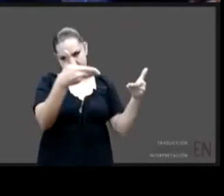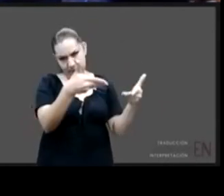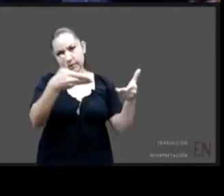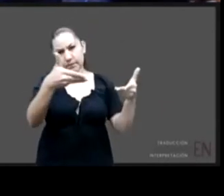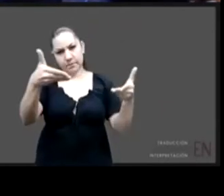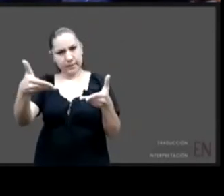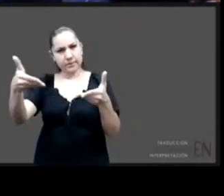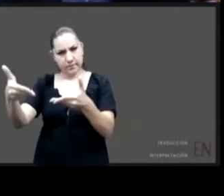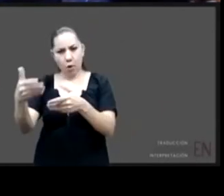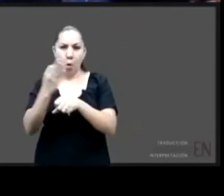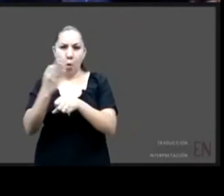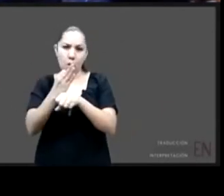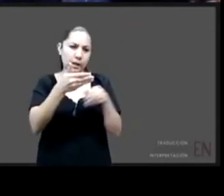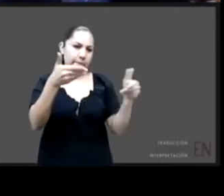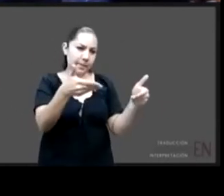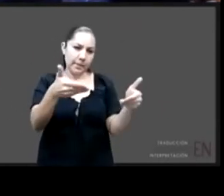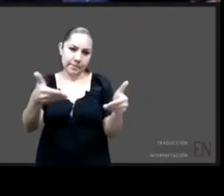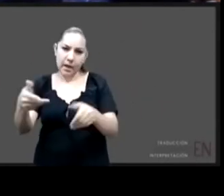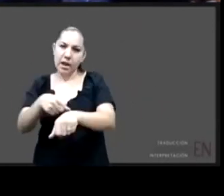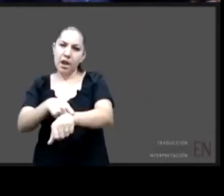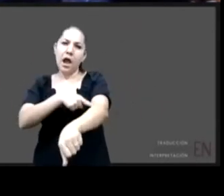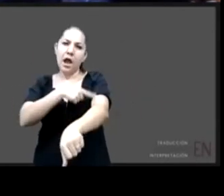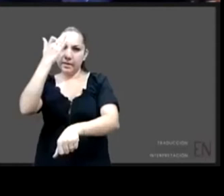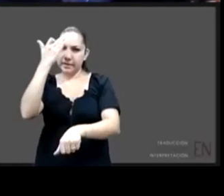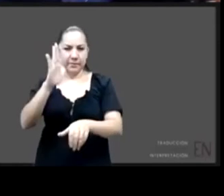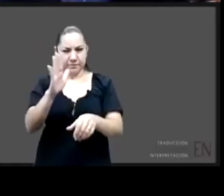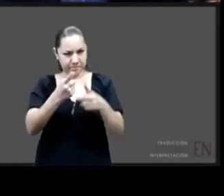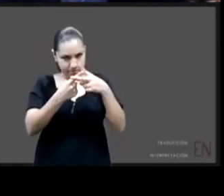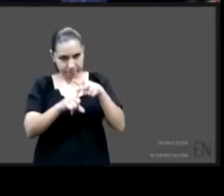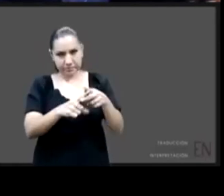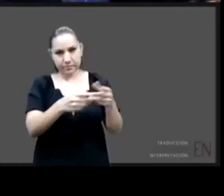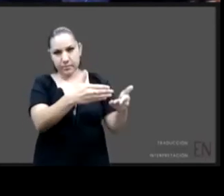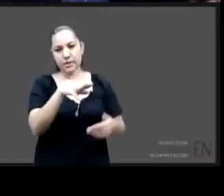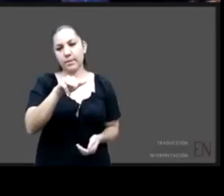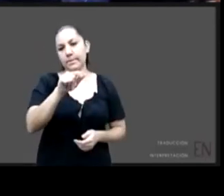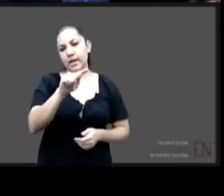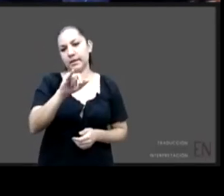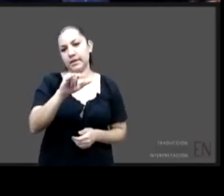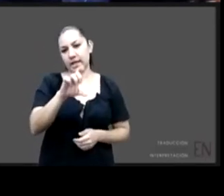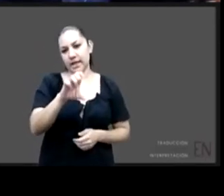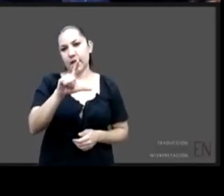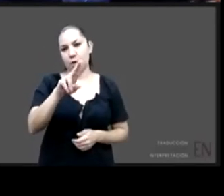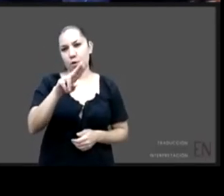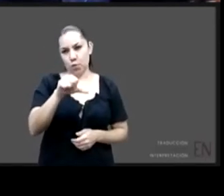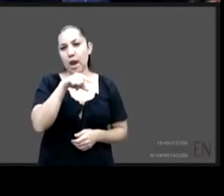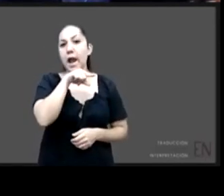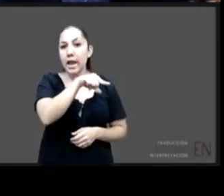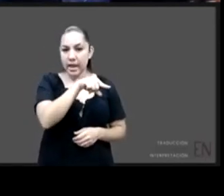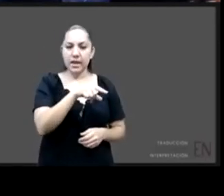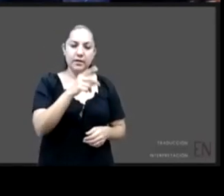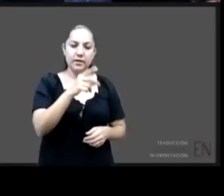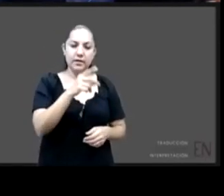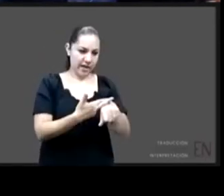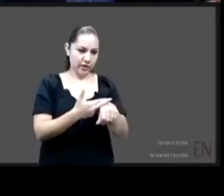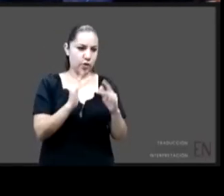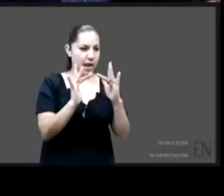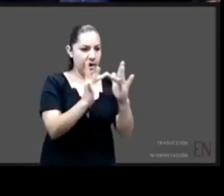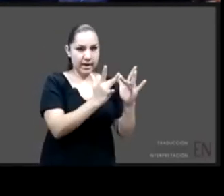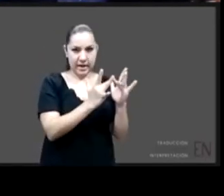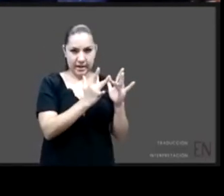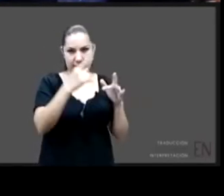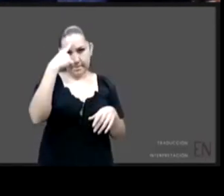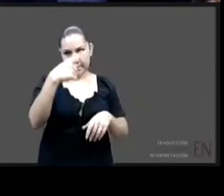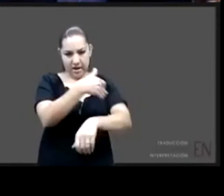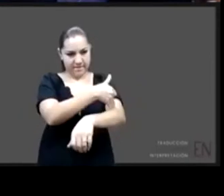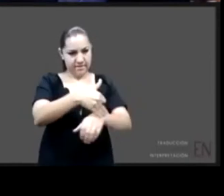Vamos a empezar escuchando a Matilde Luna, ella es directora de la Red Latinoamericana de Acogimiento Familiar, RELAF,